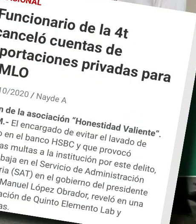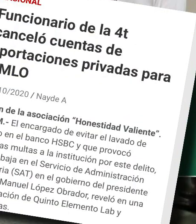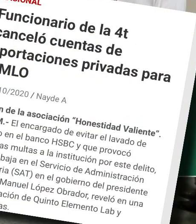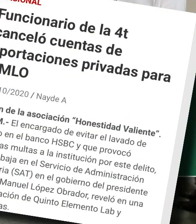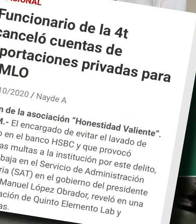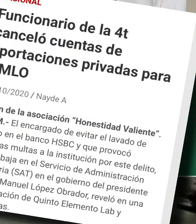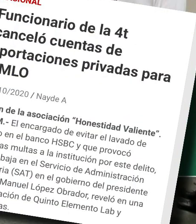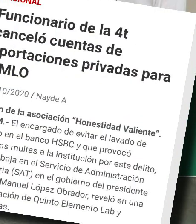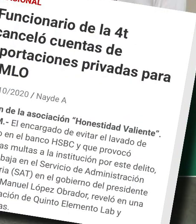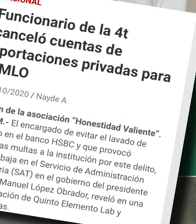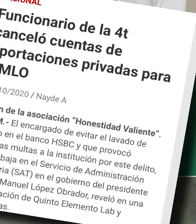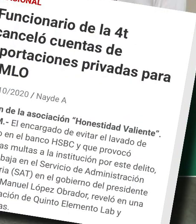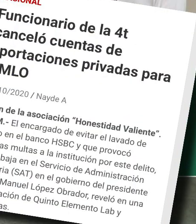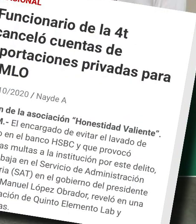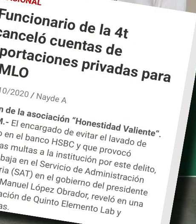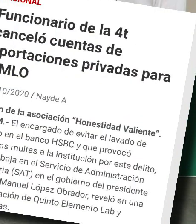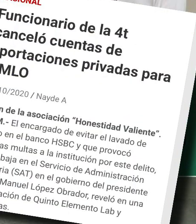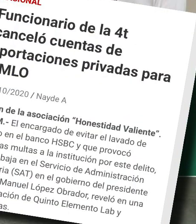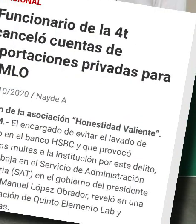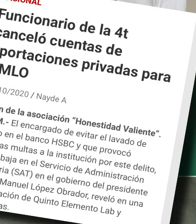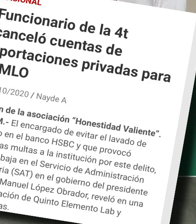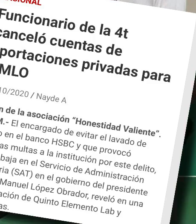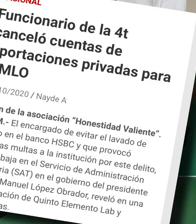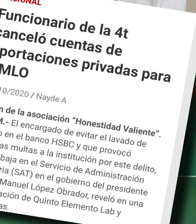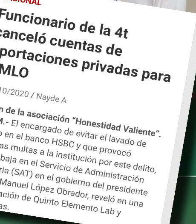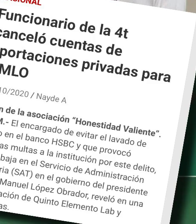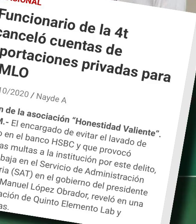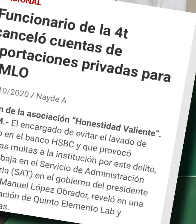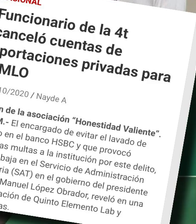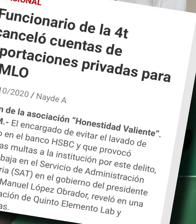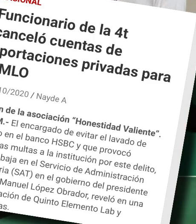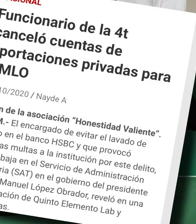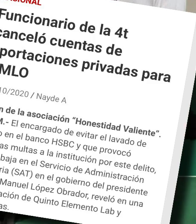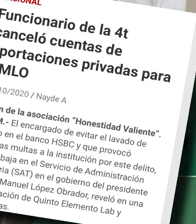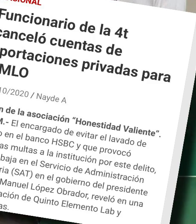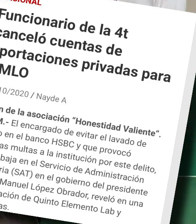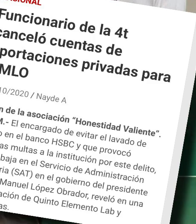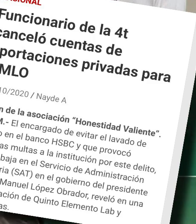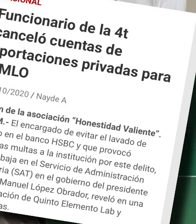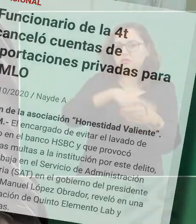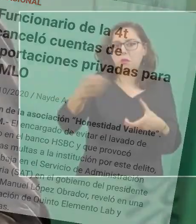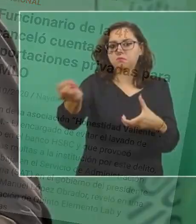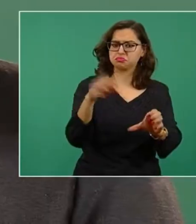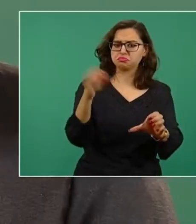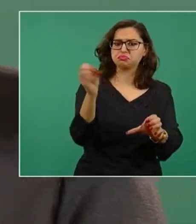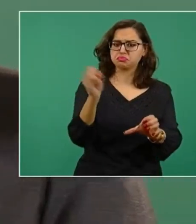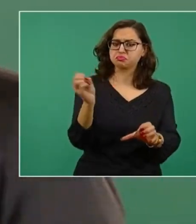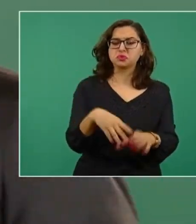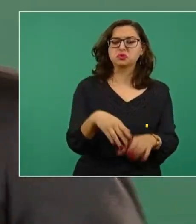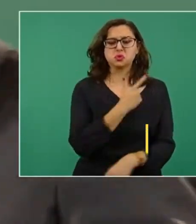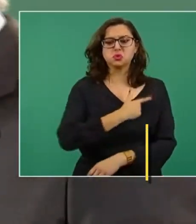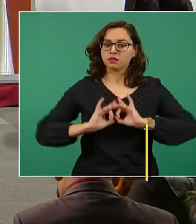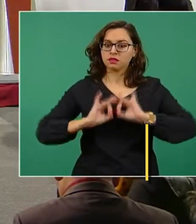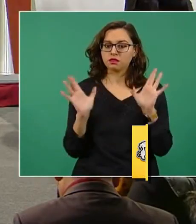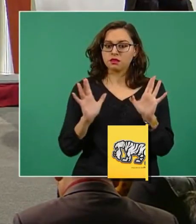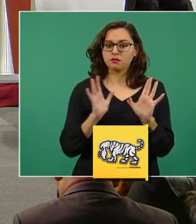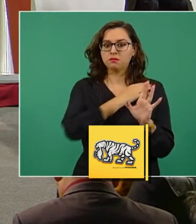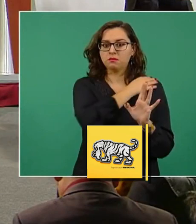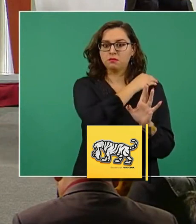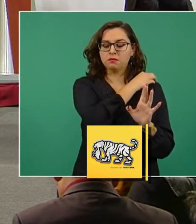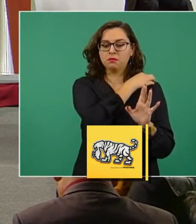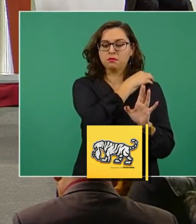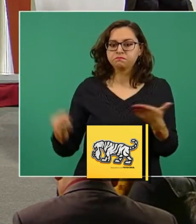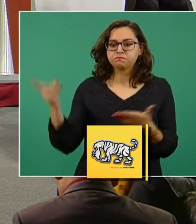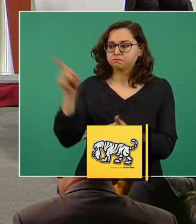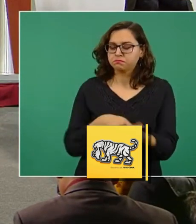cuando estábamos en oposición, abrimos una cuenta para que la gente ayudara, porque de eso nos íbamos a mantener, y de repente nos las